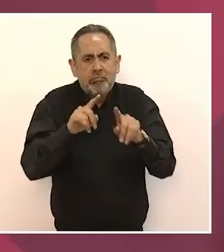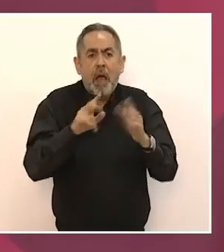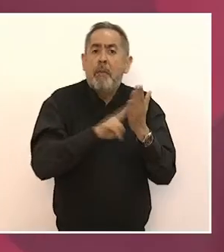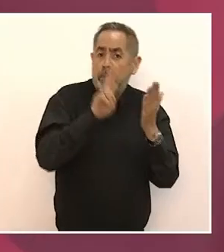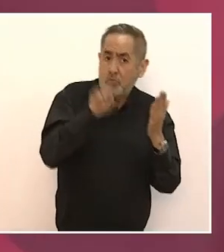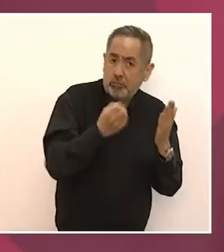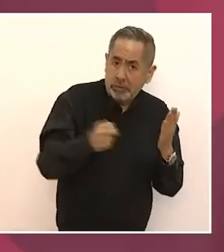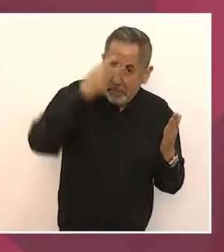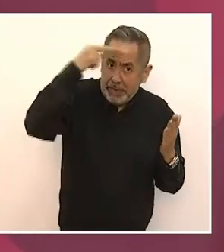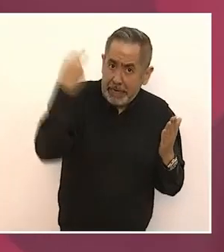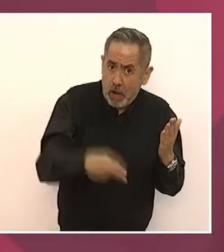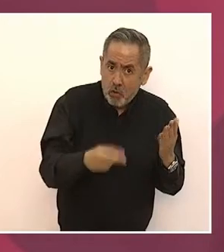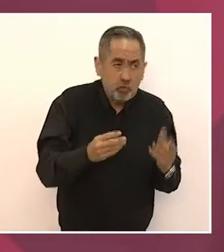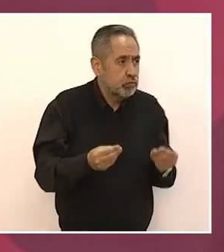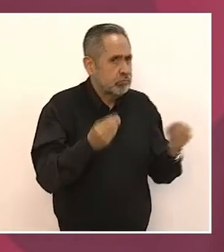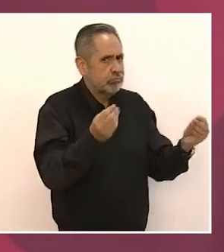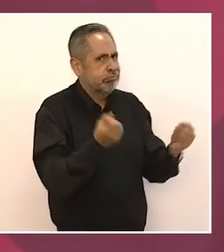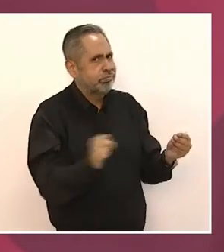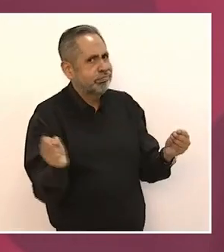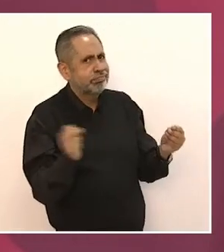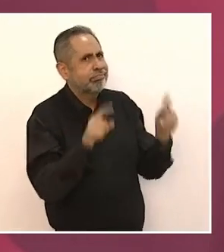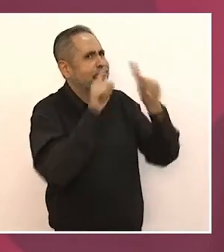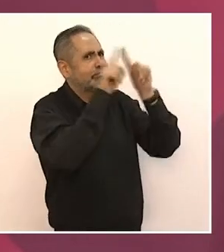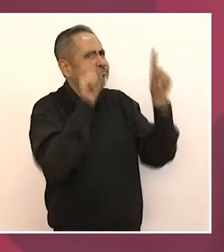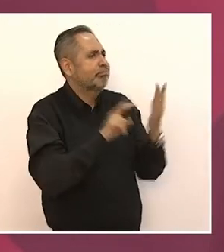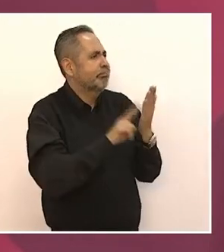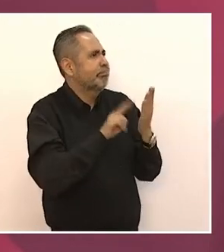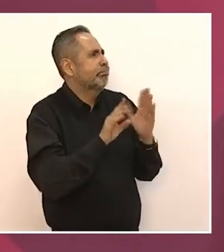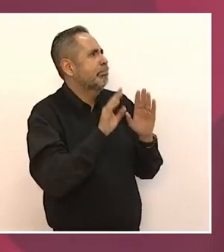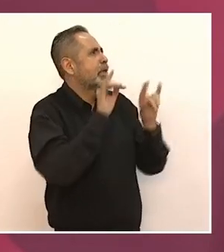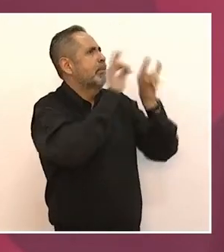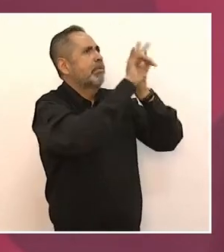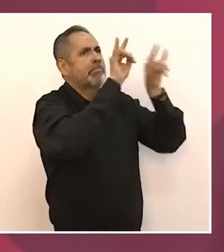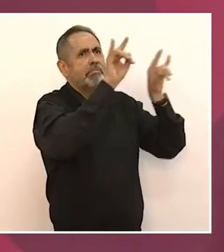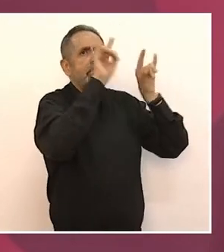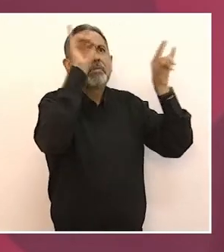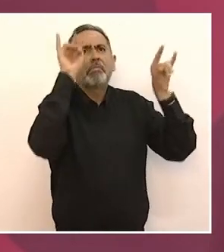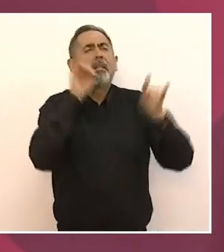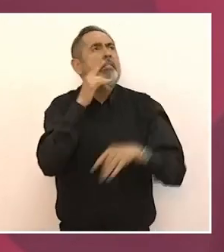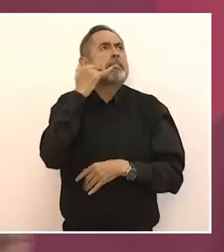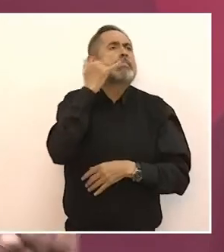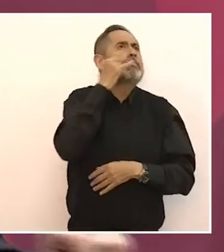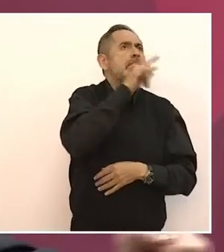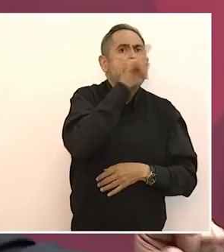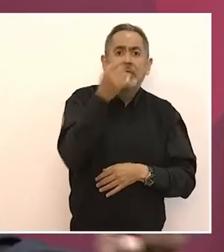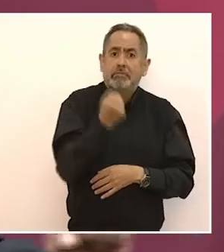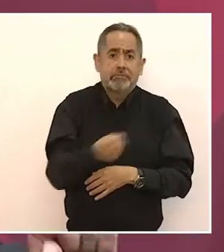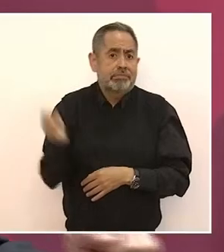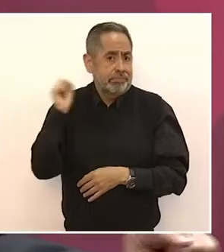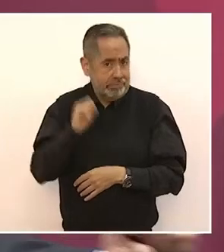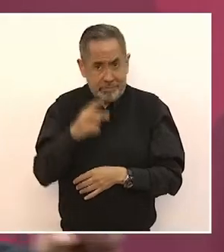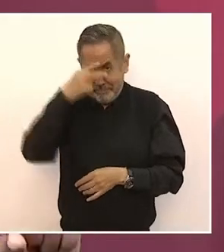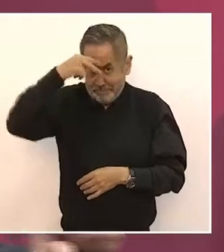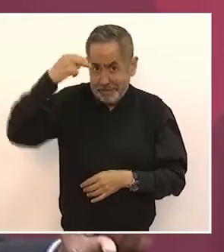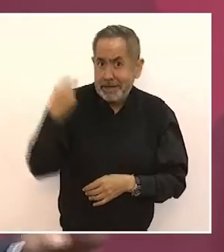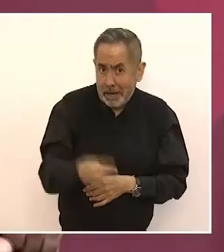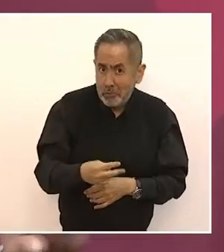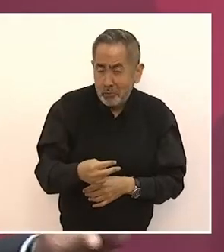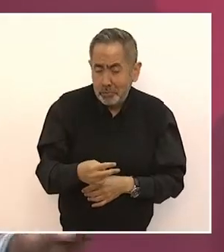extraordinarios, muy buenos. Y en la